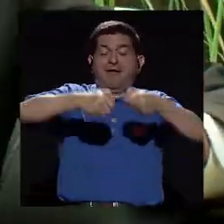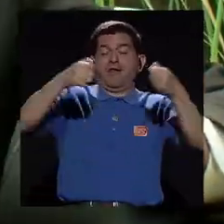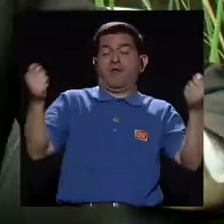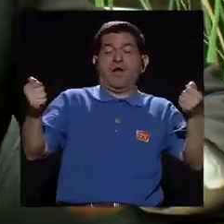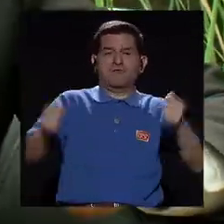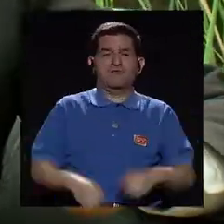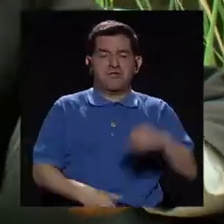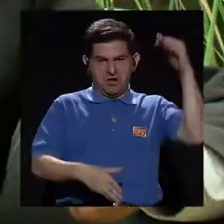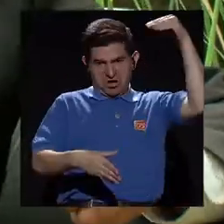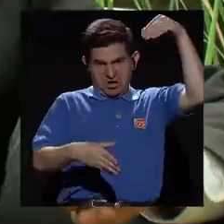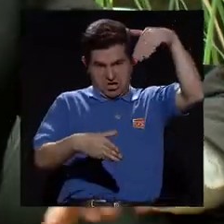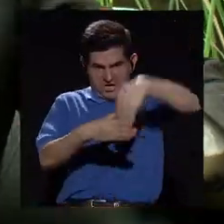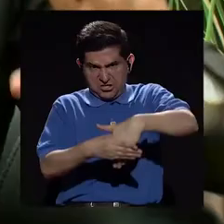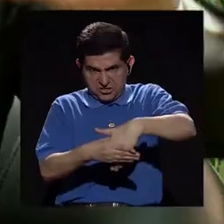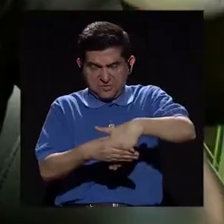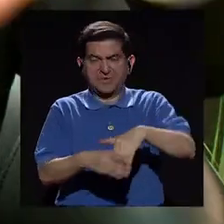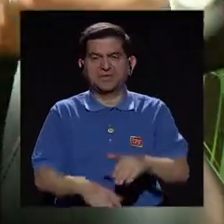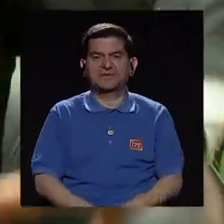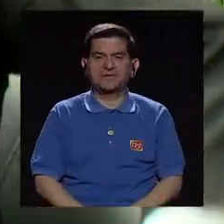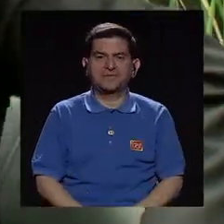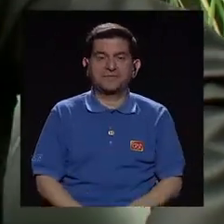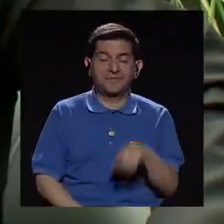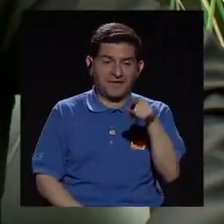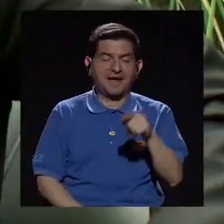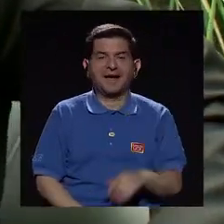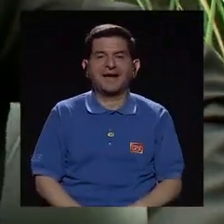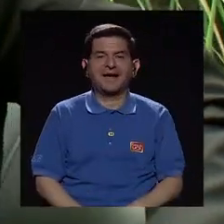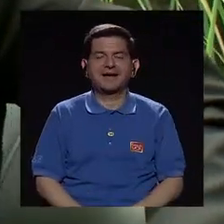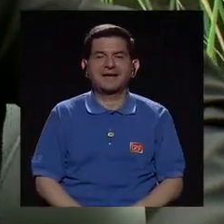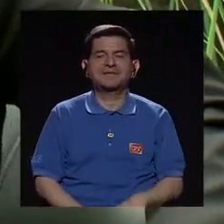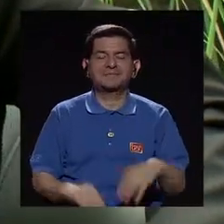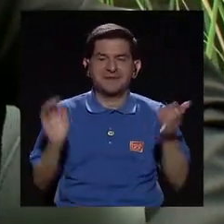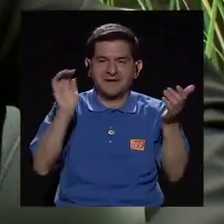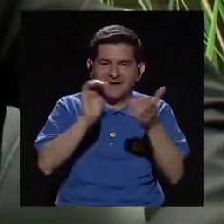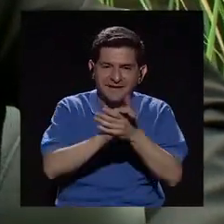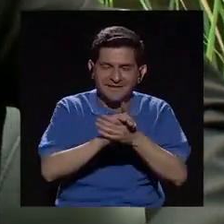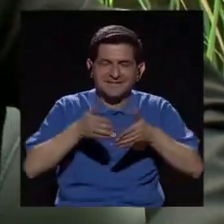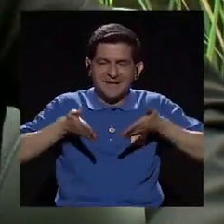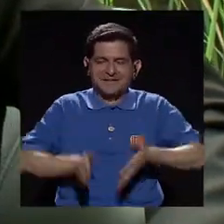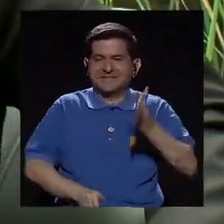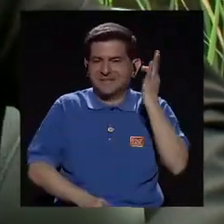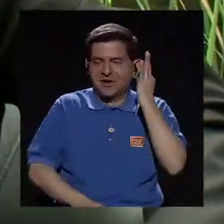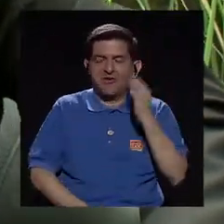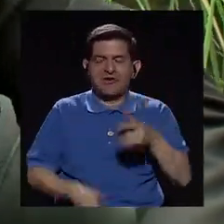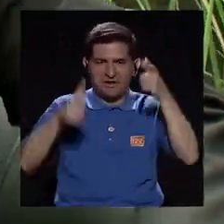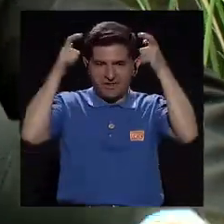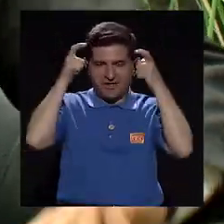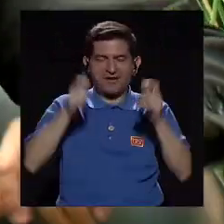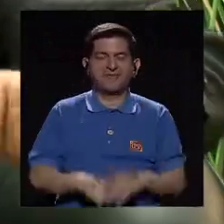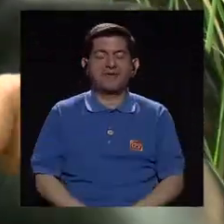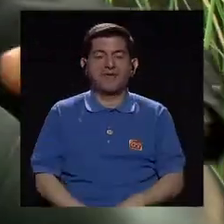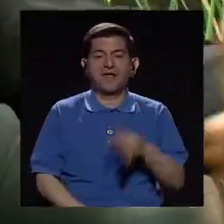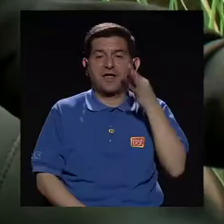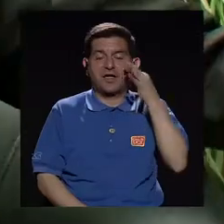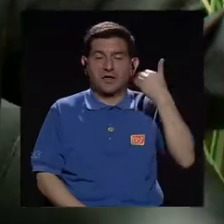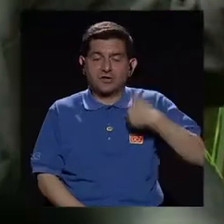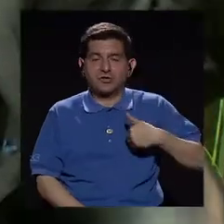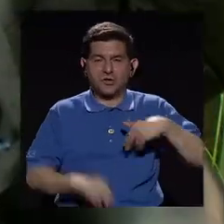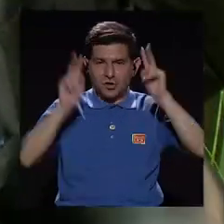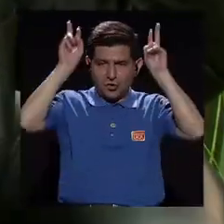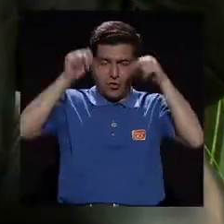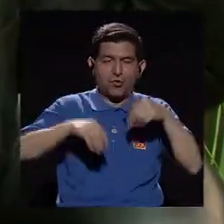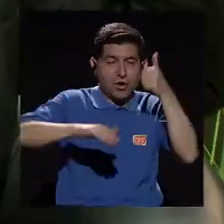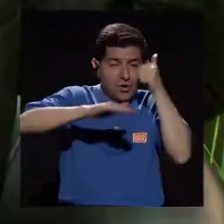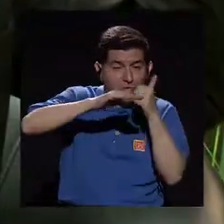saco y se metió el mismo para que lo casaran con la hija del rey, ¿verdad? Y Tío Conejo se fue a